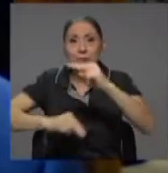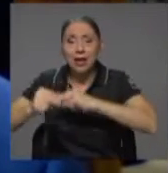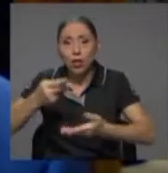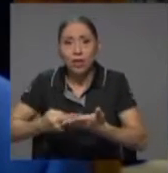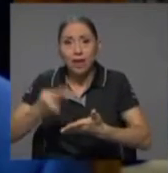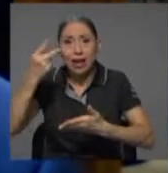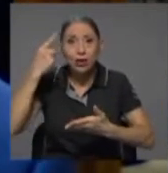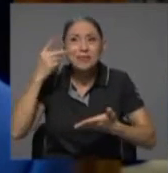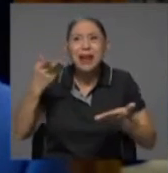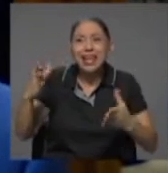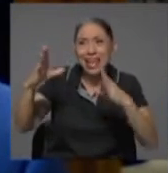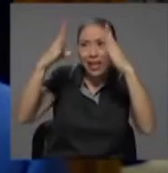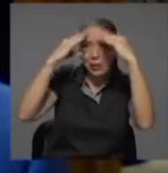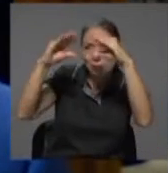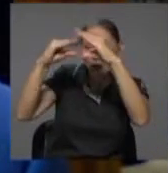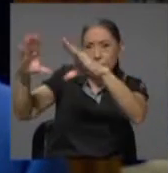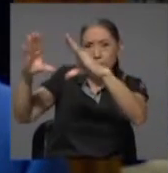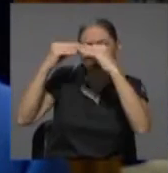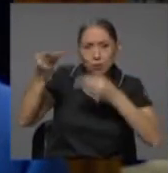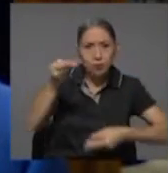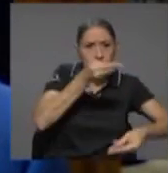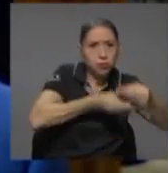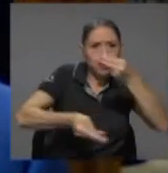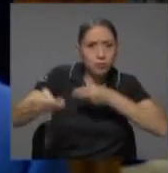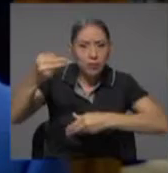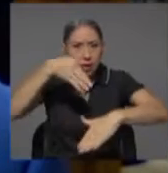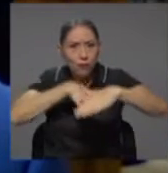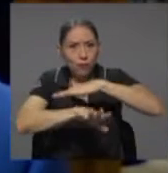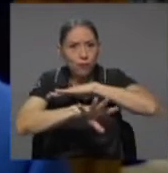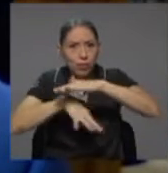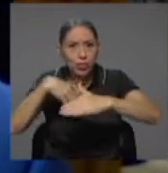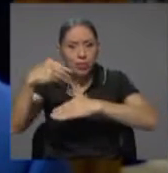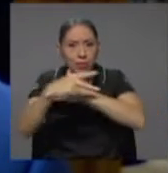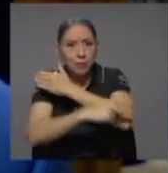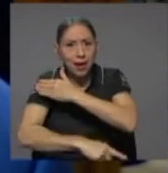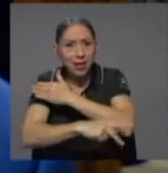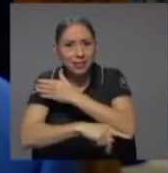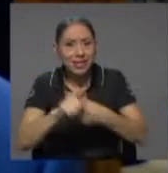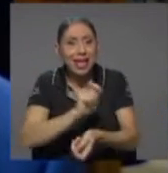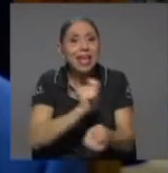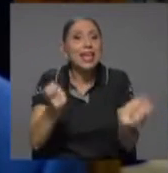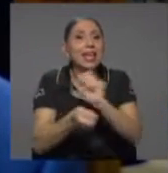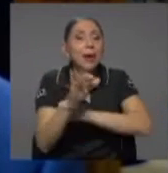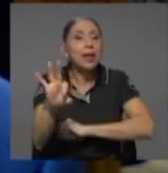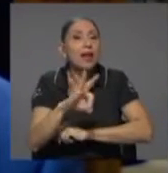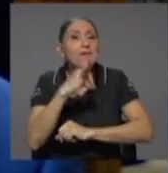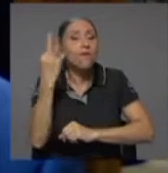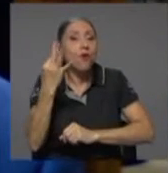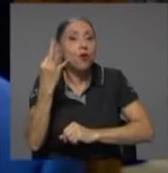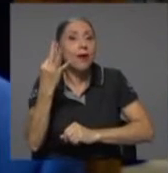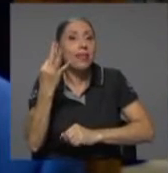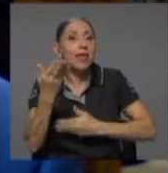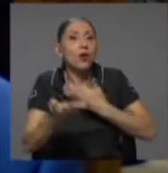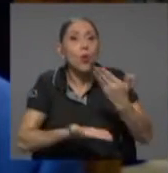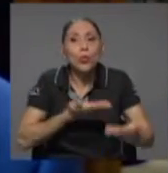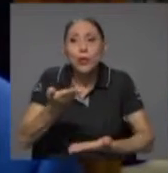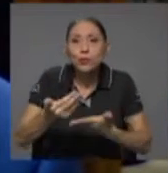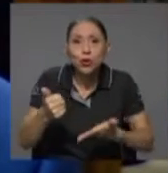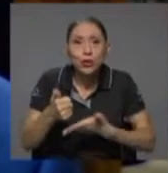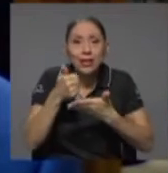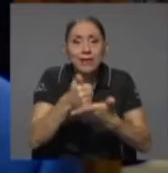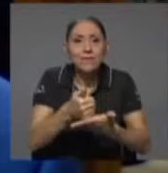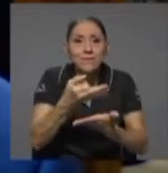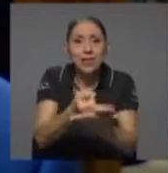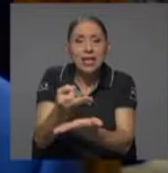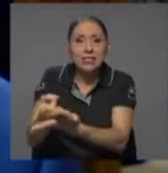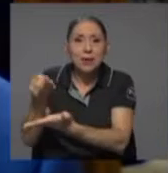de información entre supervisores financieros a lo interno y a lo externo de nuestro país, y que cambia la forma de contribución, de financiamiento de los órganos